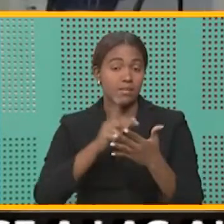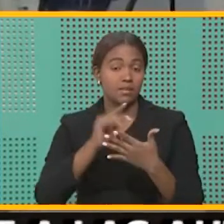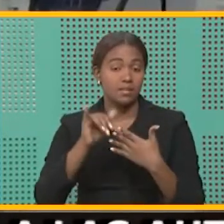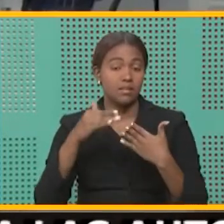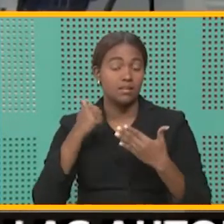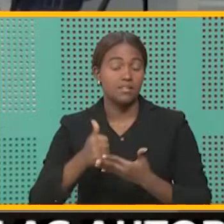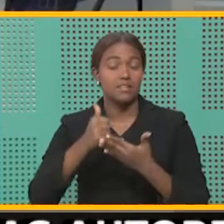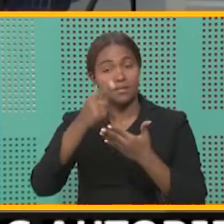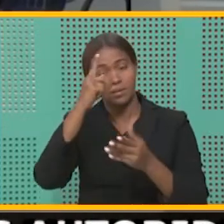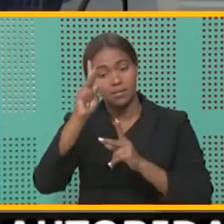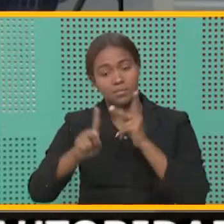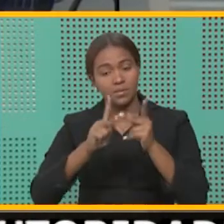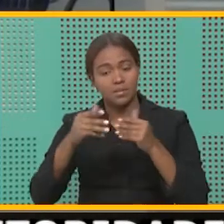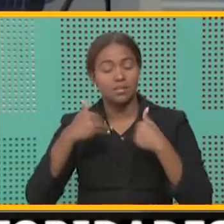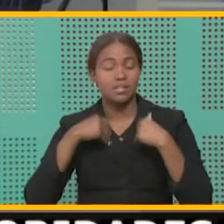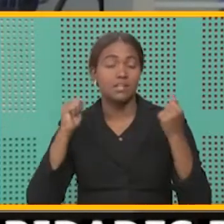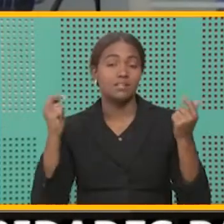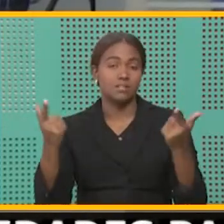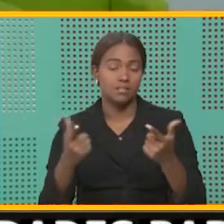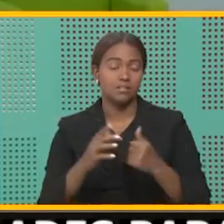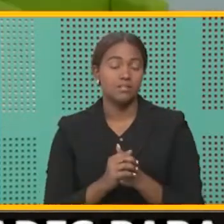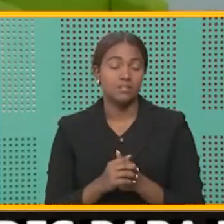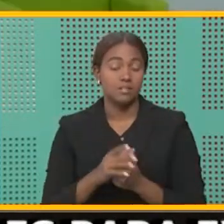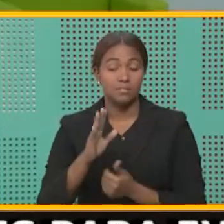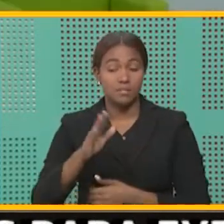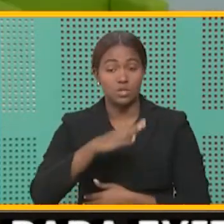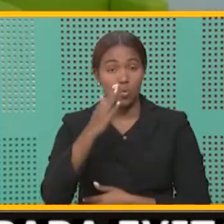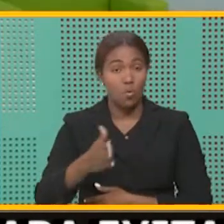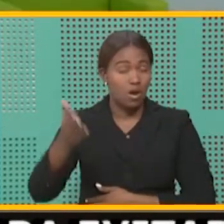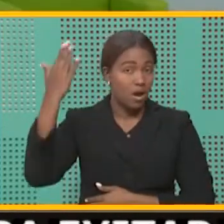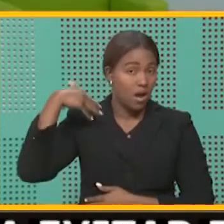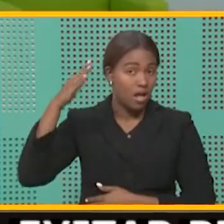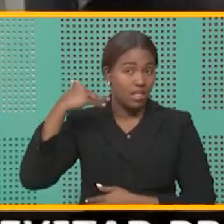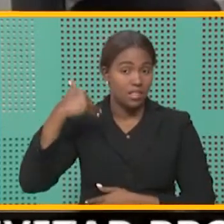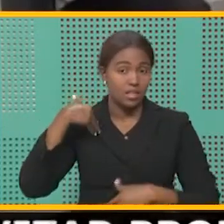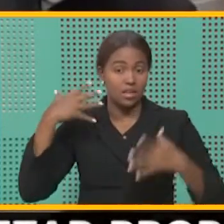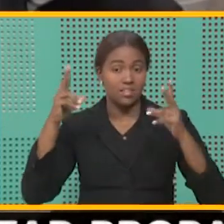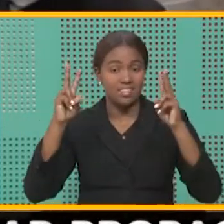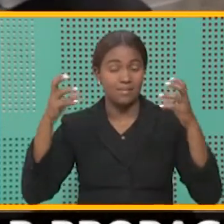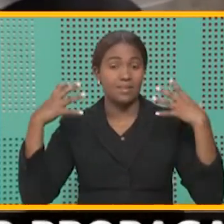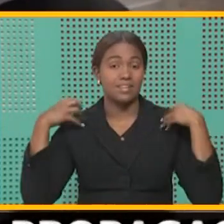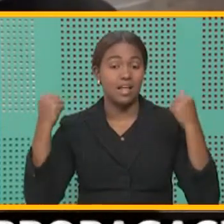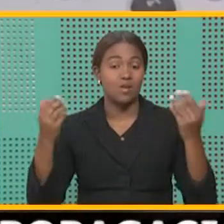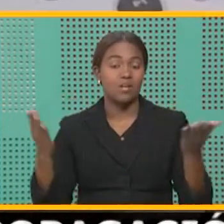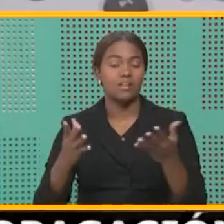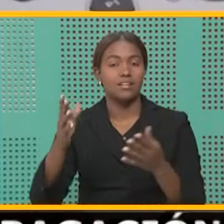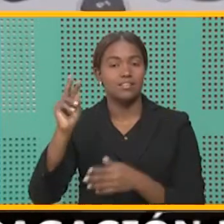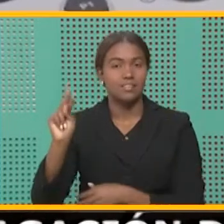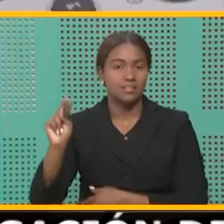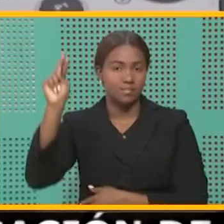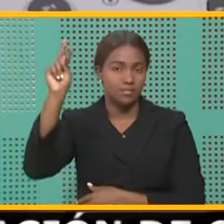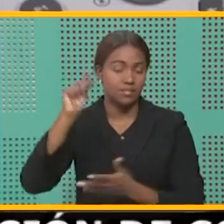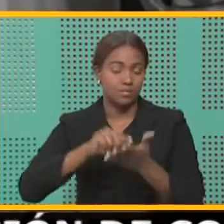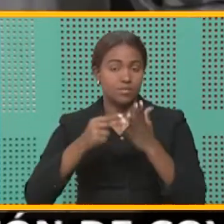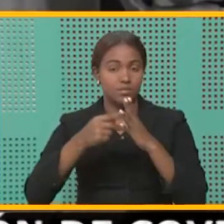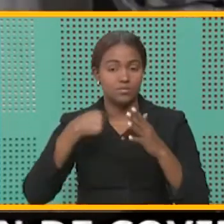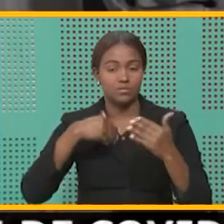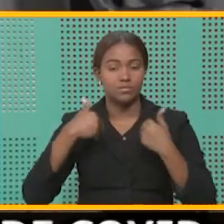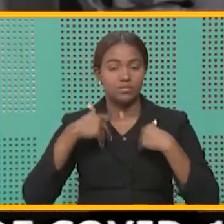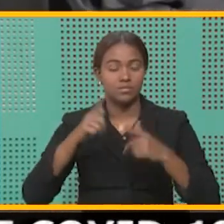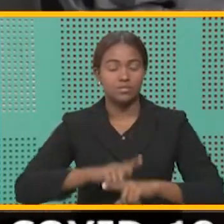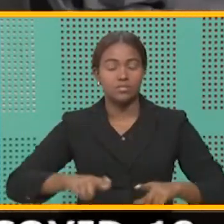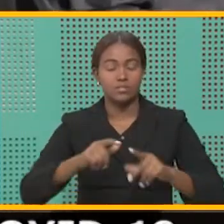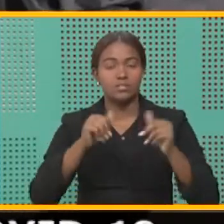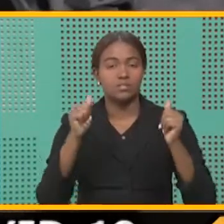beneficio para la población en el sentido general. Como nunca antes, en salud en el Cibaba. Es decir, que tenemos un área con